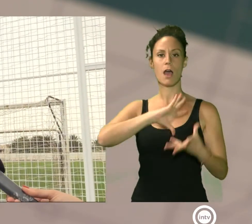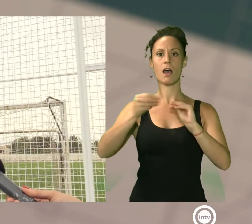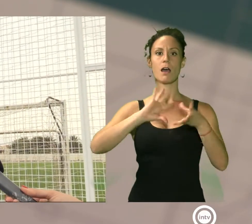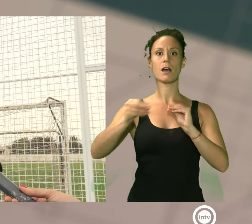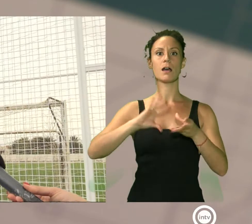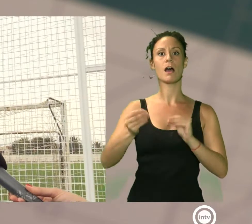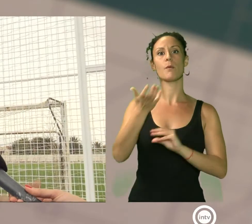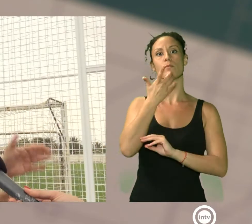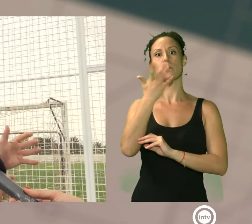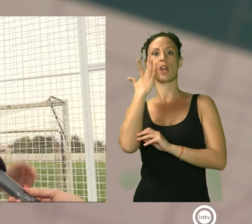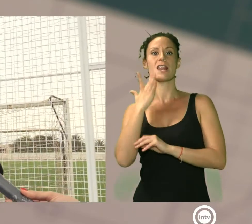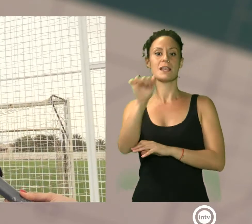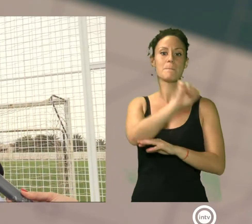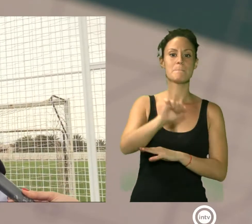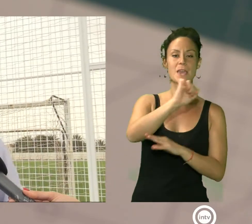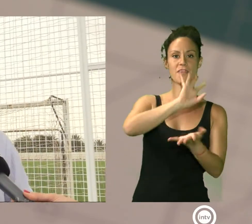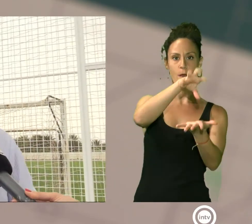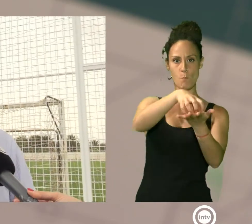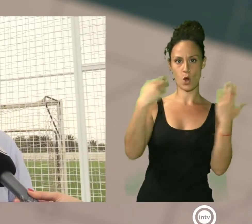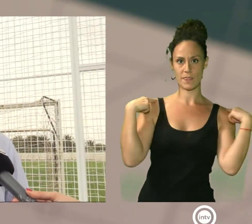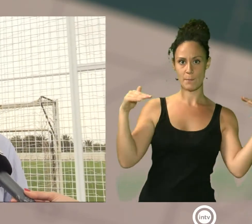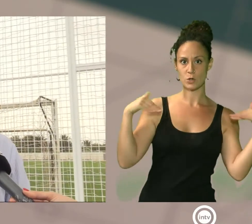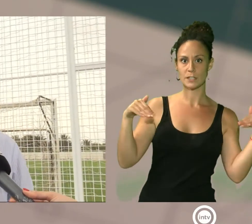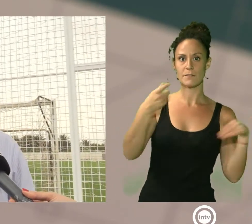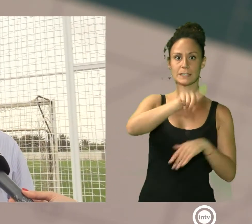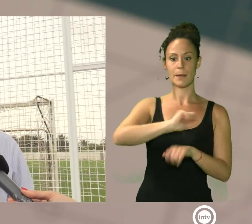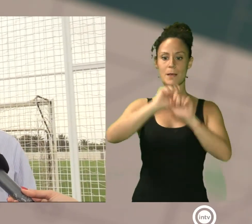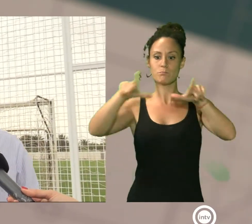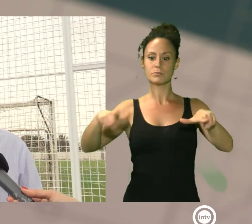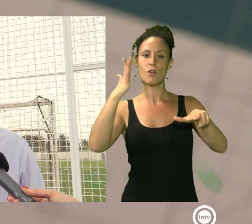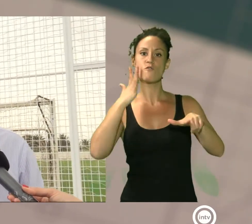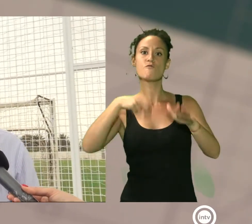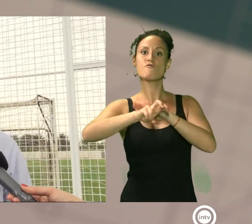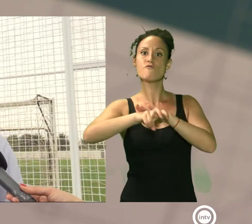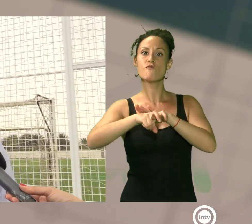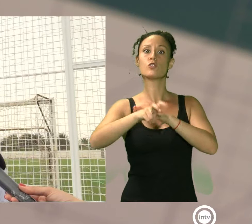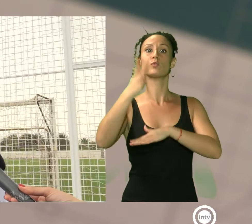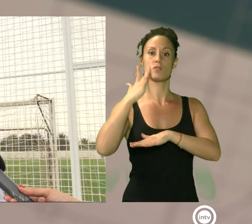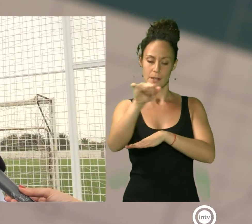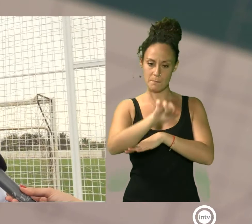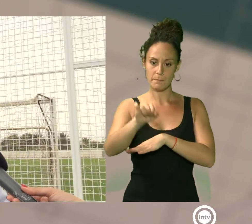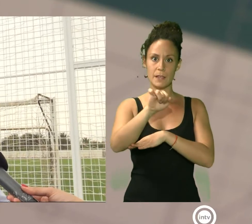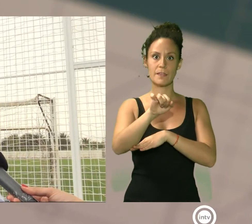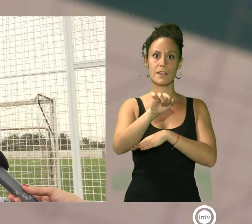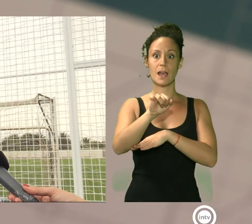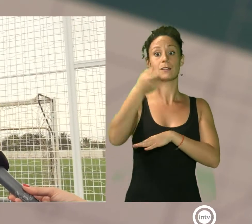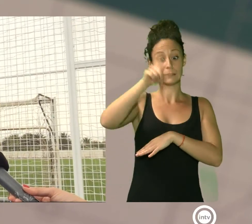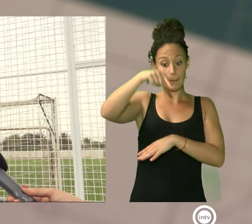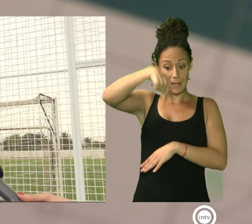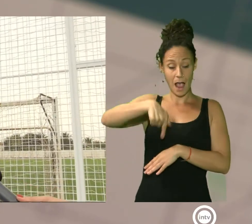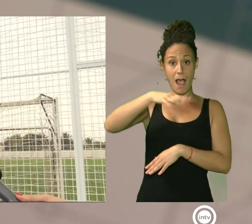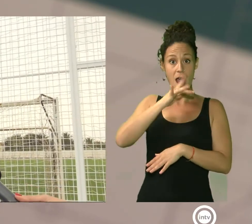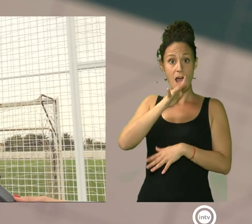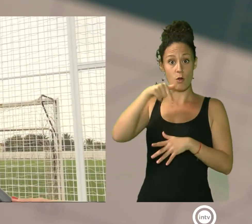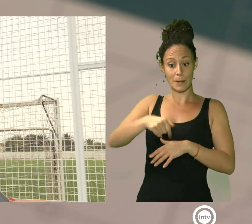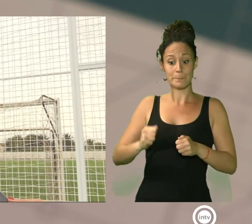limpieza de la pista polideportiva, la pista de fútbol 11, de césped artificial, y ahora mismo en esta instalación donde nos encontramos, que es